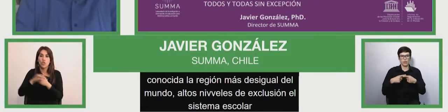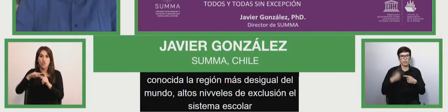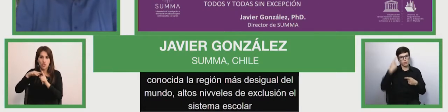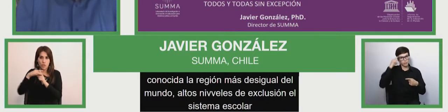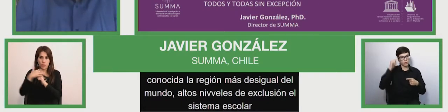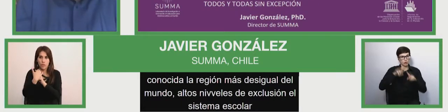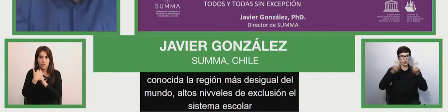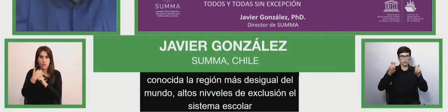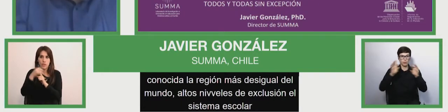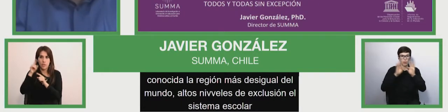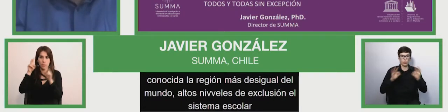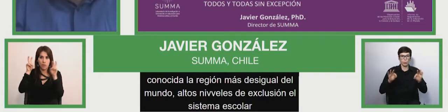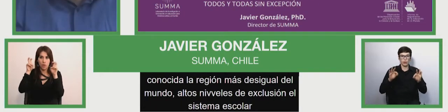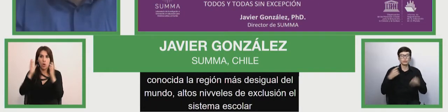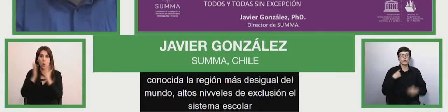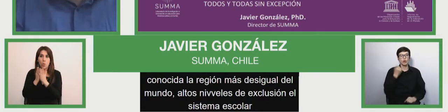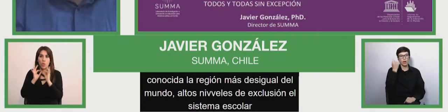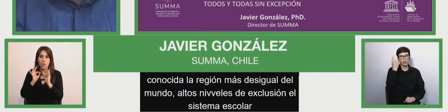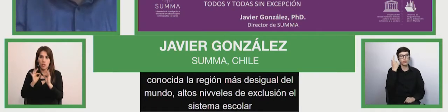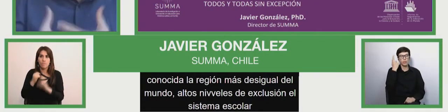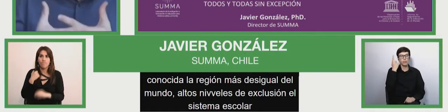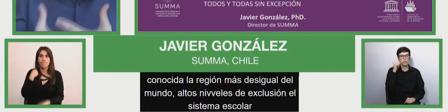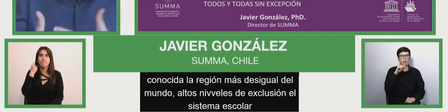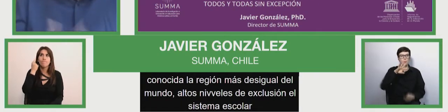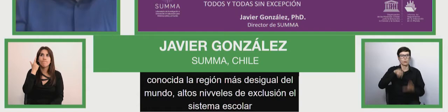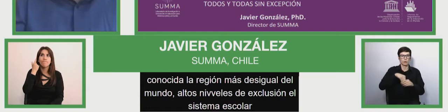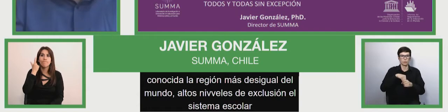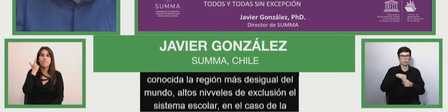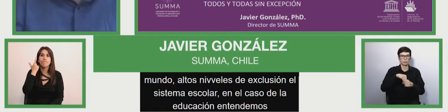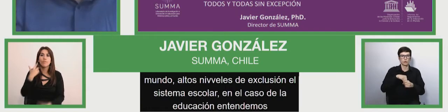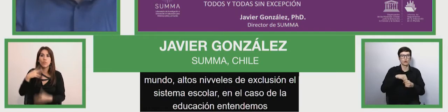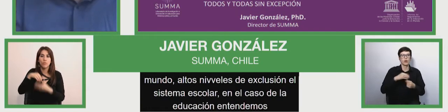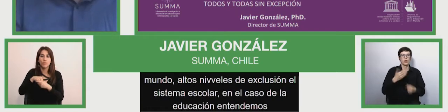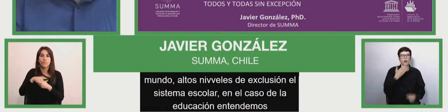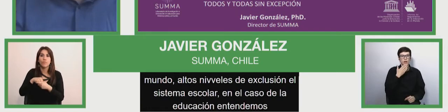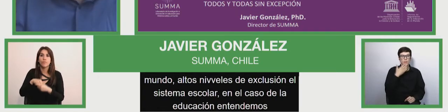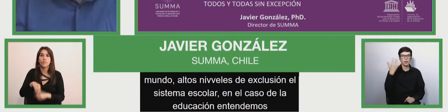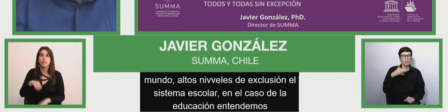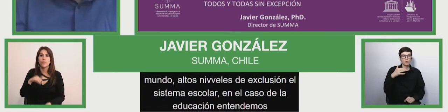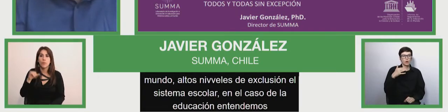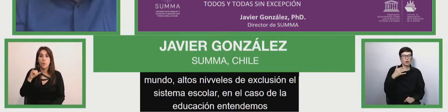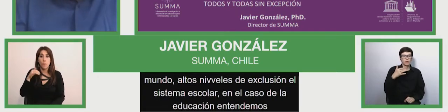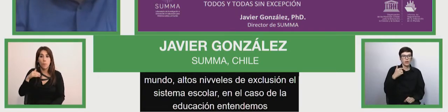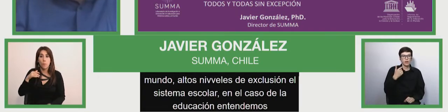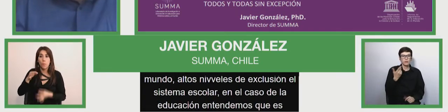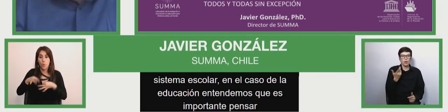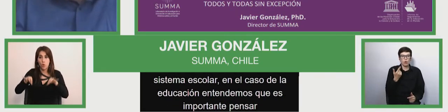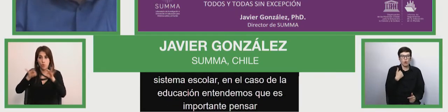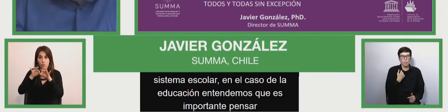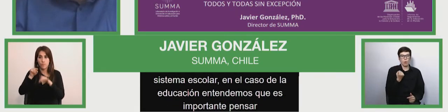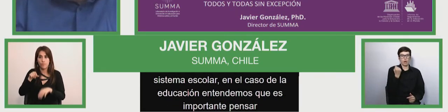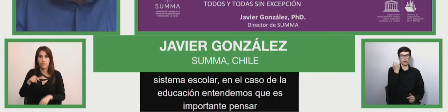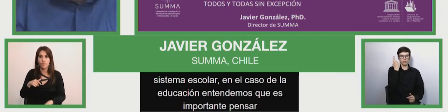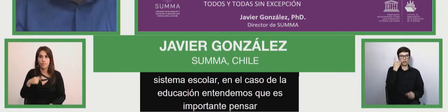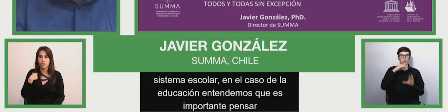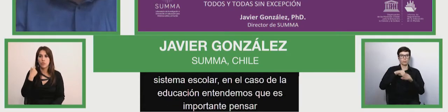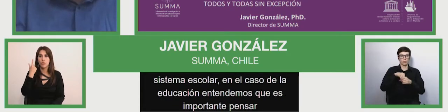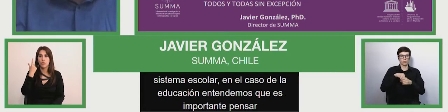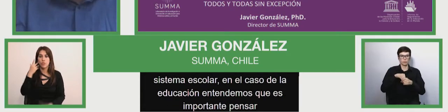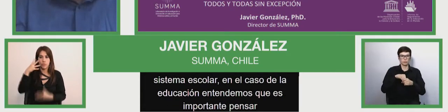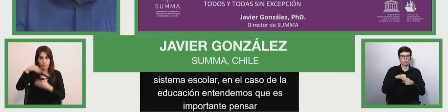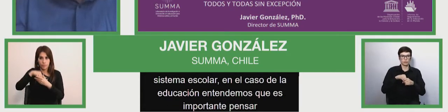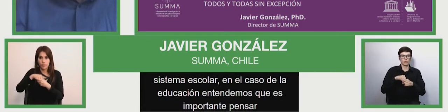entendemos inclusión y es importante, quien sabe también hacer una definición de cómo entendemos la inclusión y que tiene que ver con no